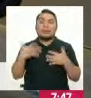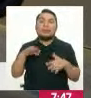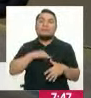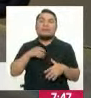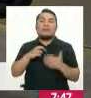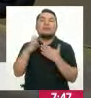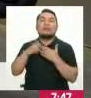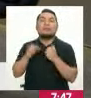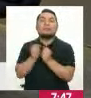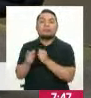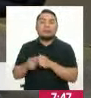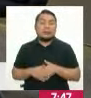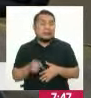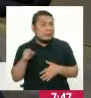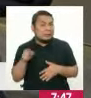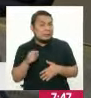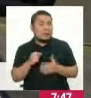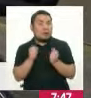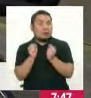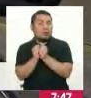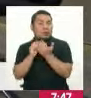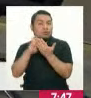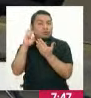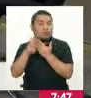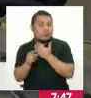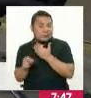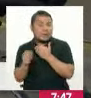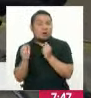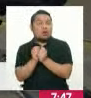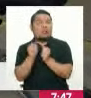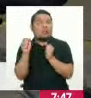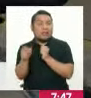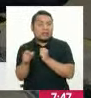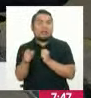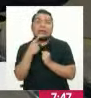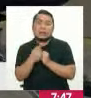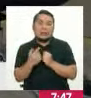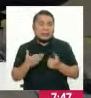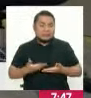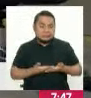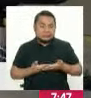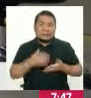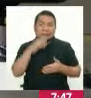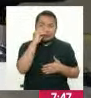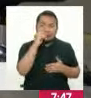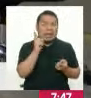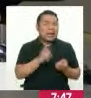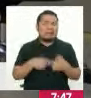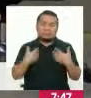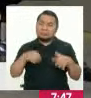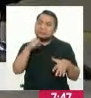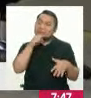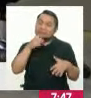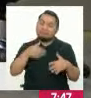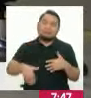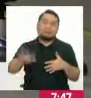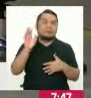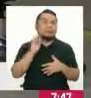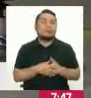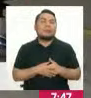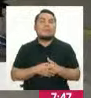De cero hasta la tercera edad, no hay límite. En este caso, casi